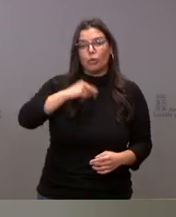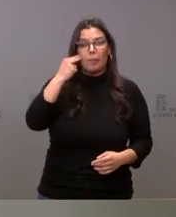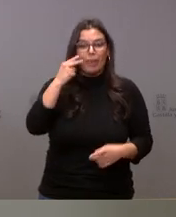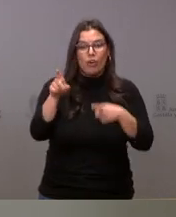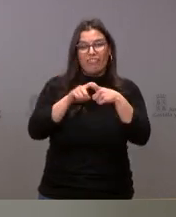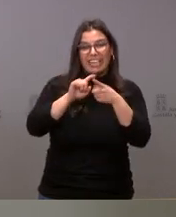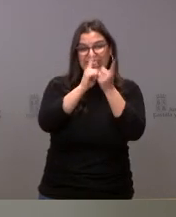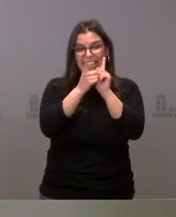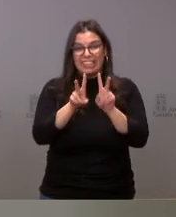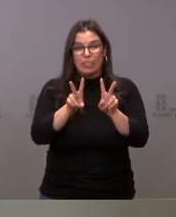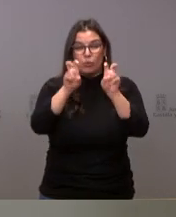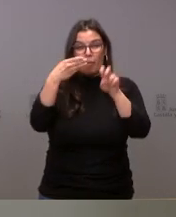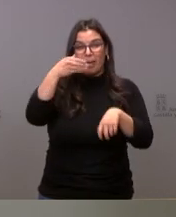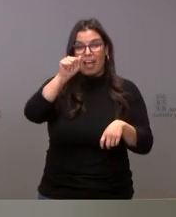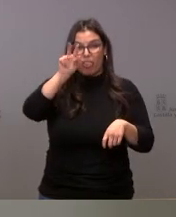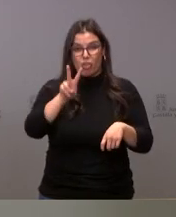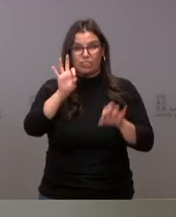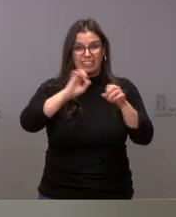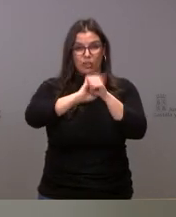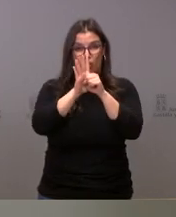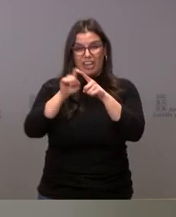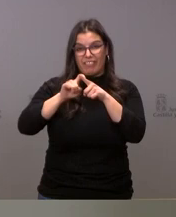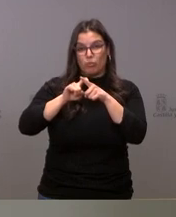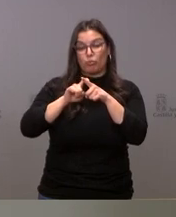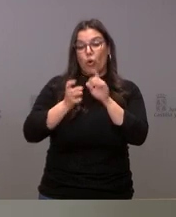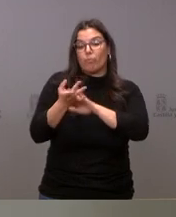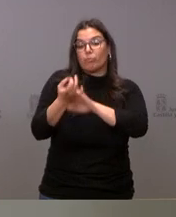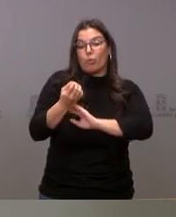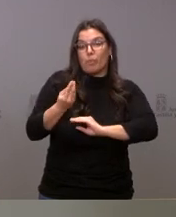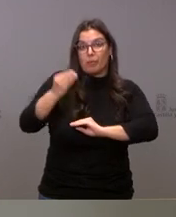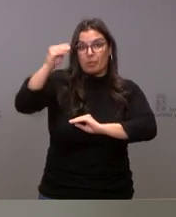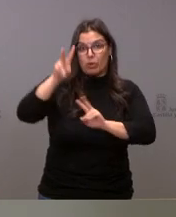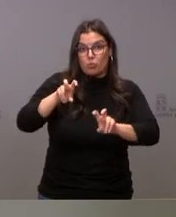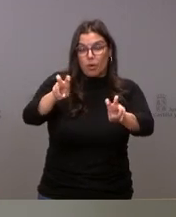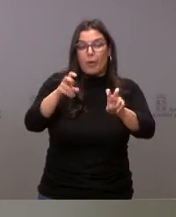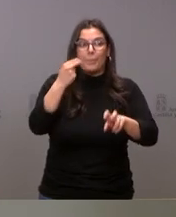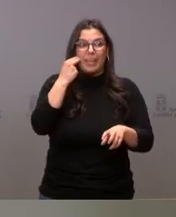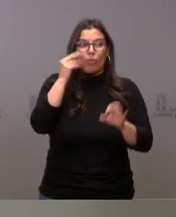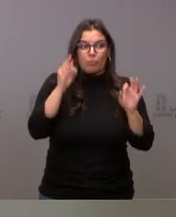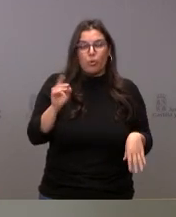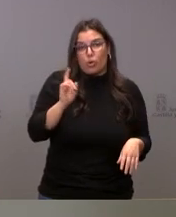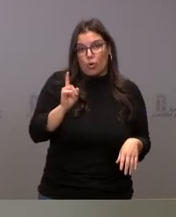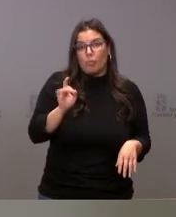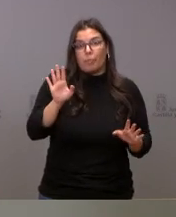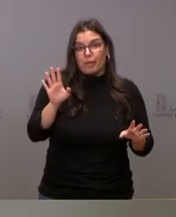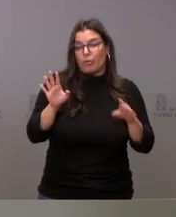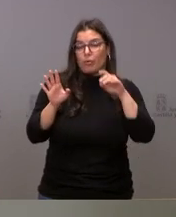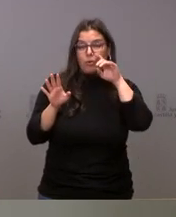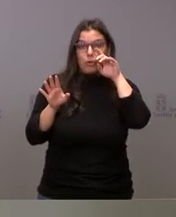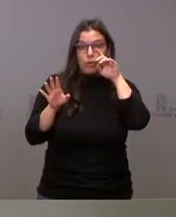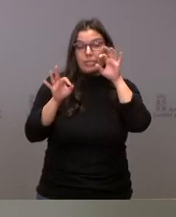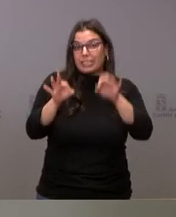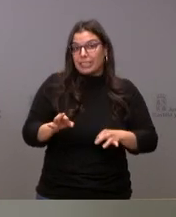nueva variante VA2 o la posible aparición de nuevas variantes, concretamente, no diría que miedo, pero ante todas las circunstancias